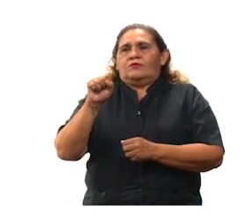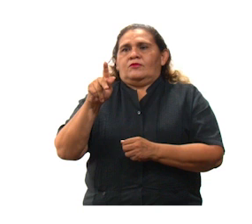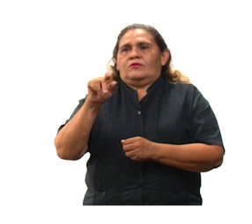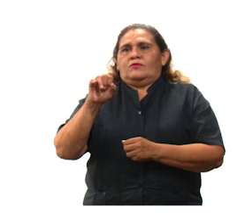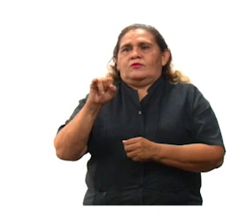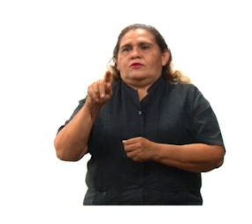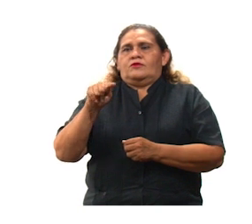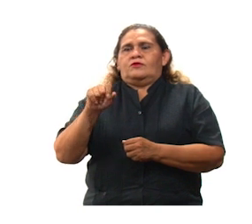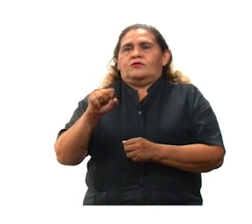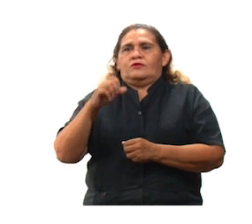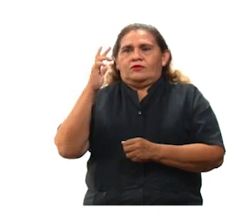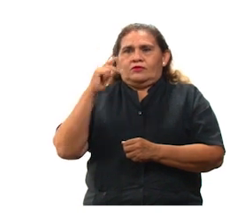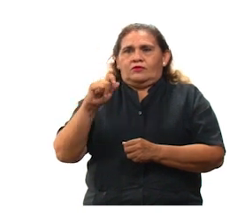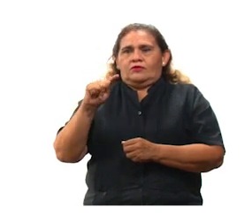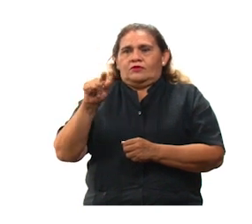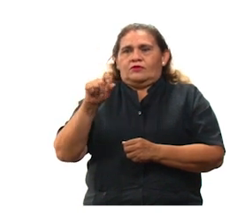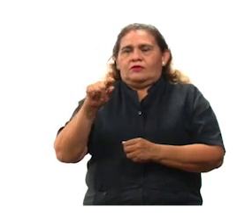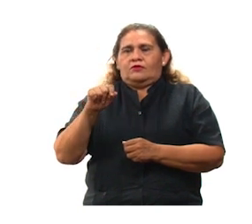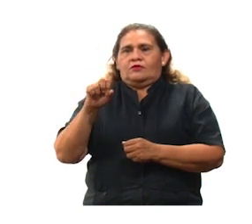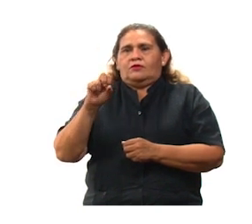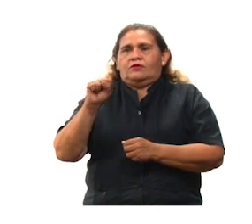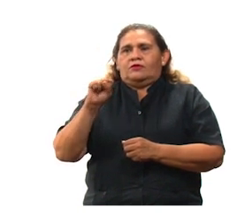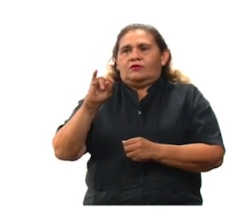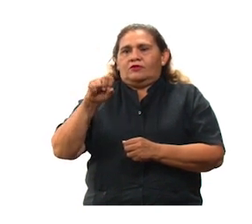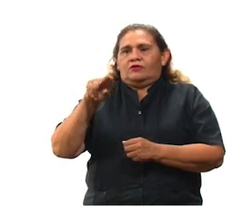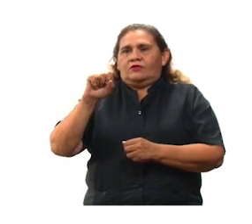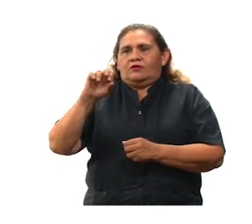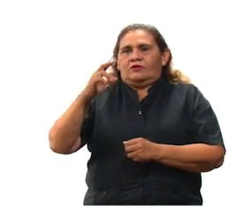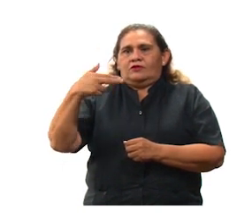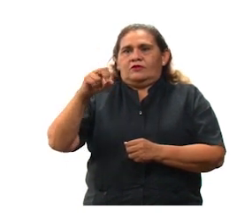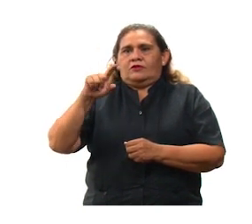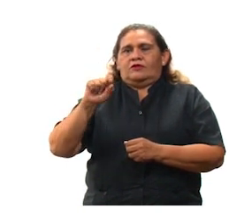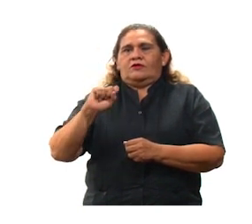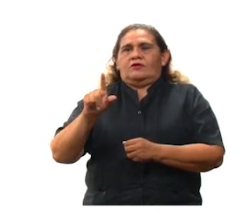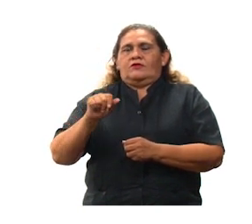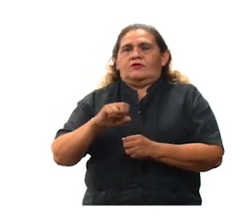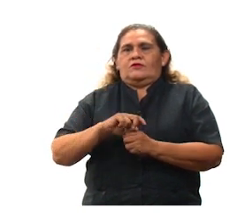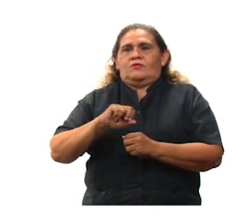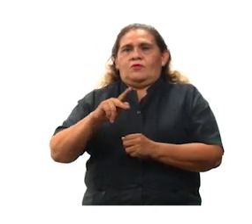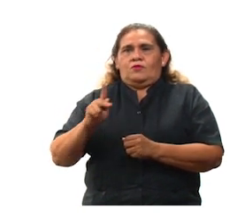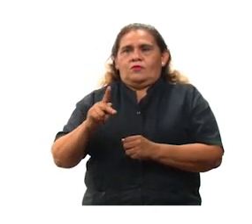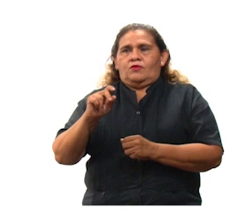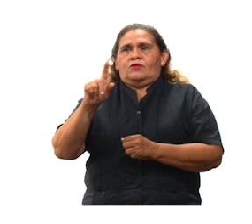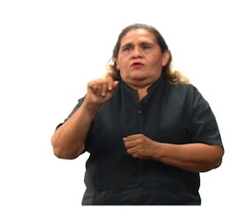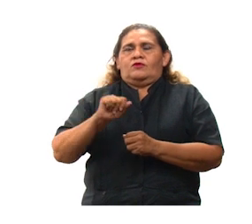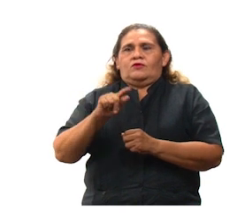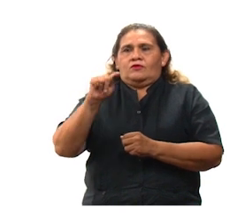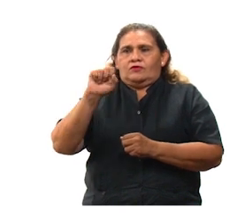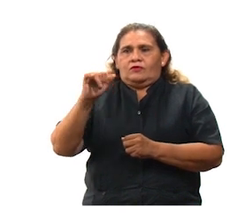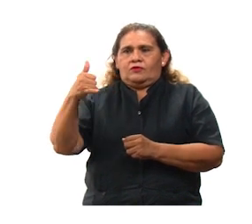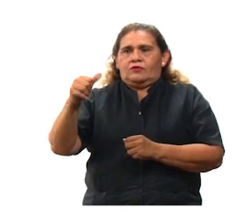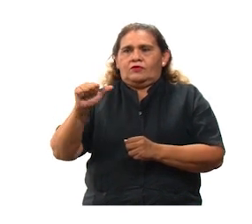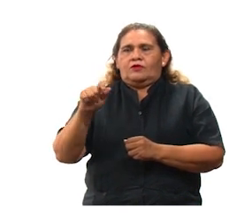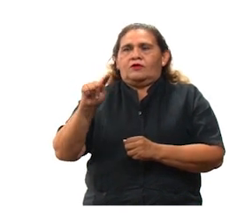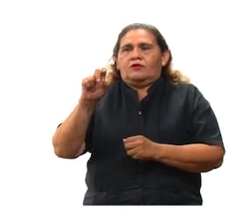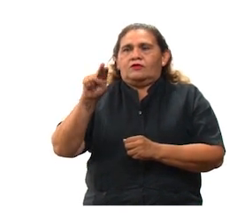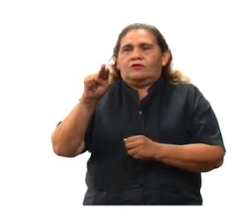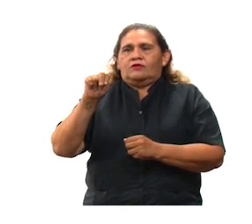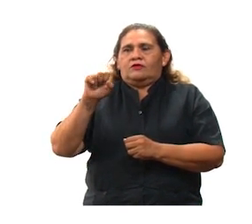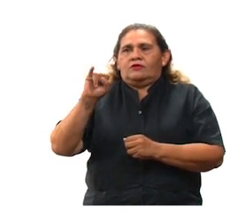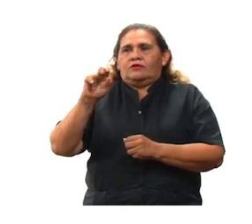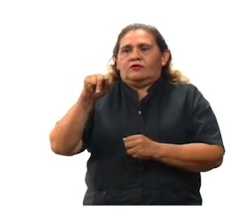Mushupip, Sanacat, Sinanché, Sotuta, Tecantó, Teya, Tinum,